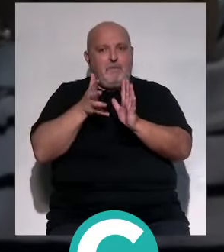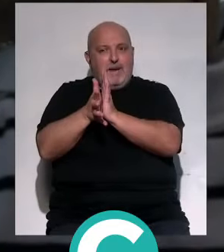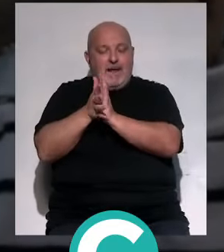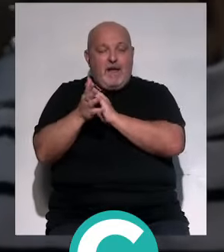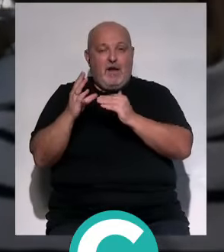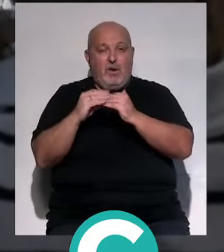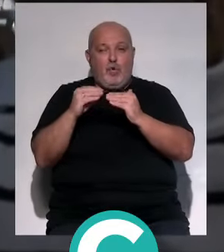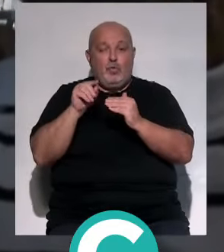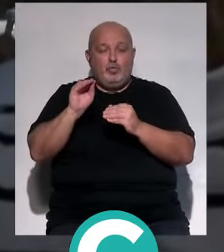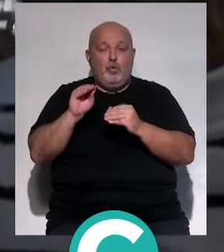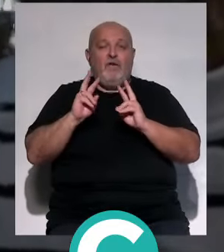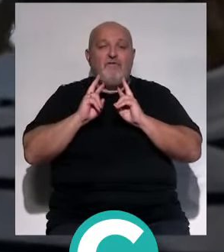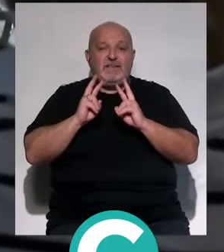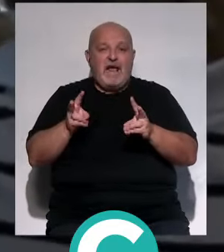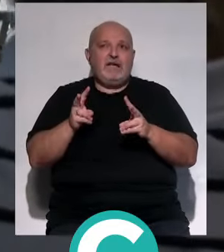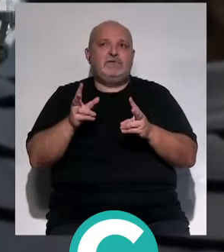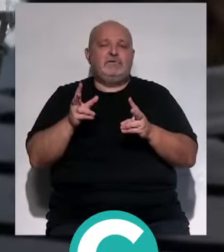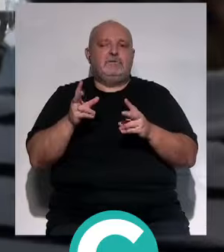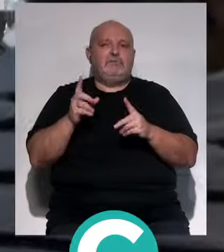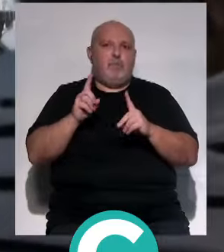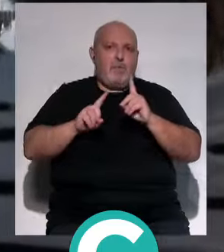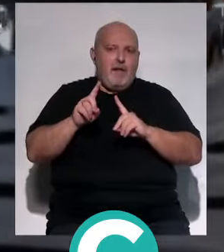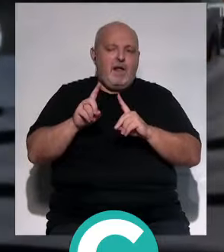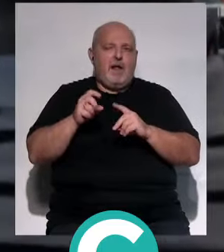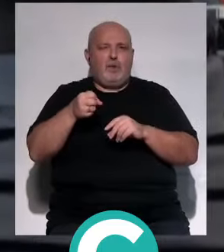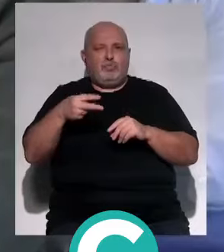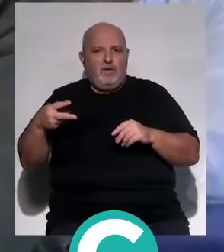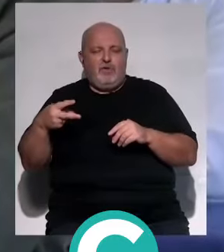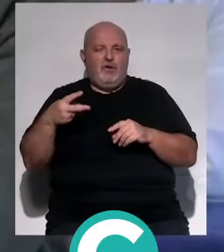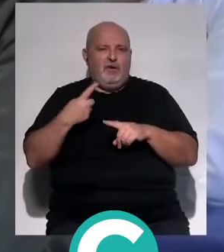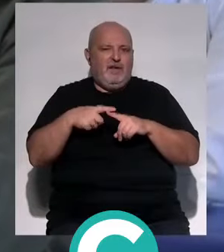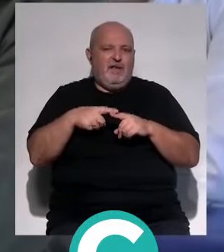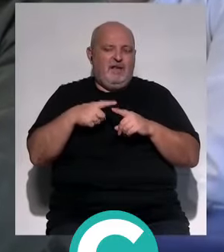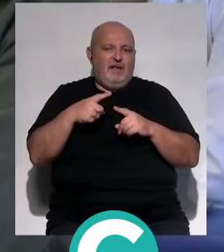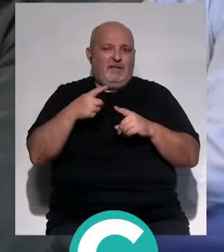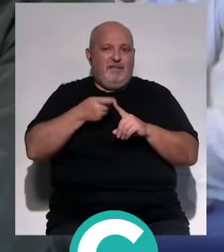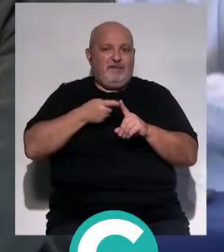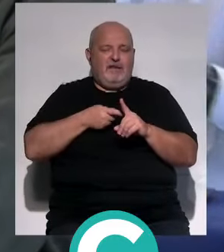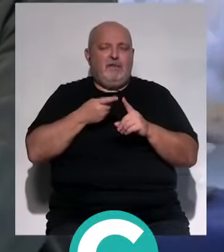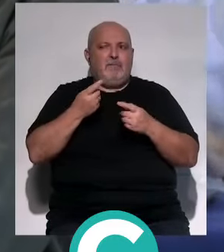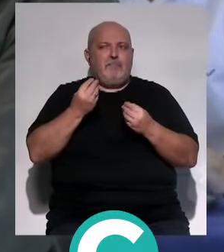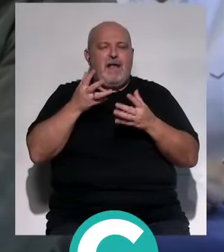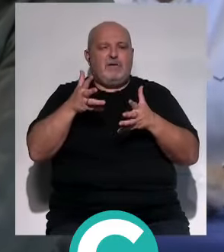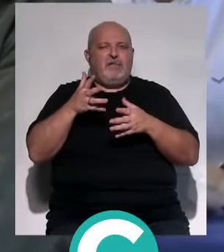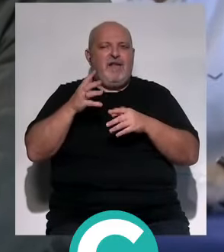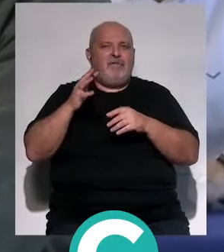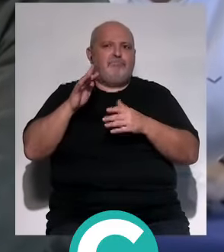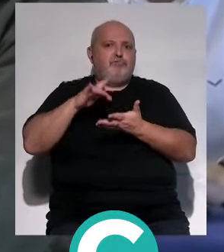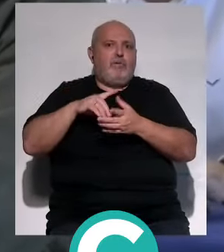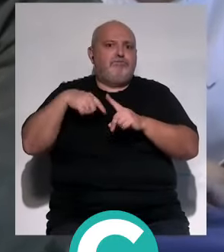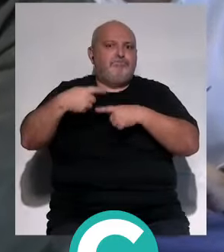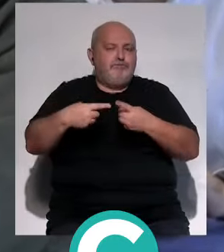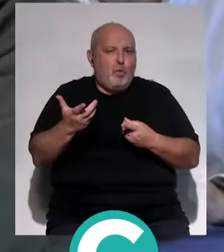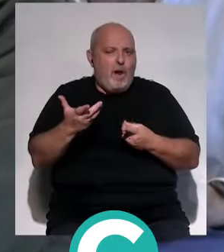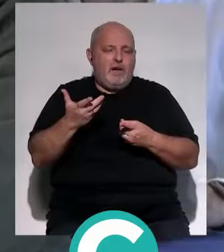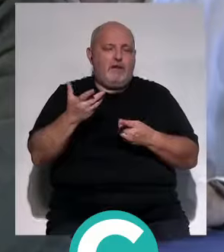paciente cuáles son las ventajas, los inconvenientes, los resultados que cabe esperar de cada actuación, cuáles pueden ser los efectos secundarios y que